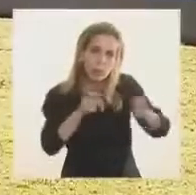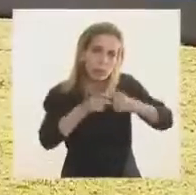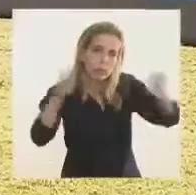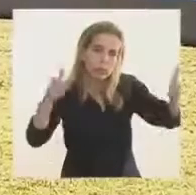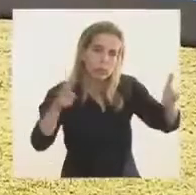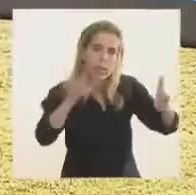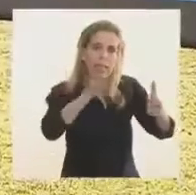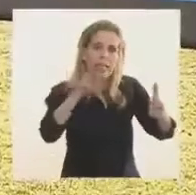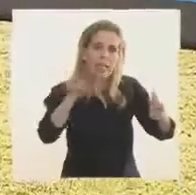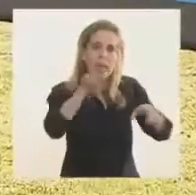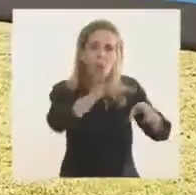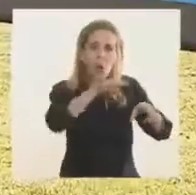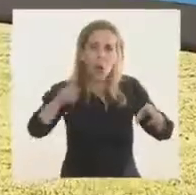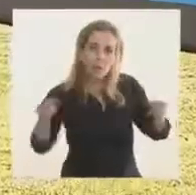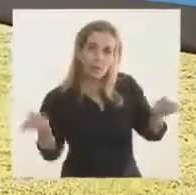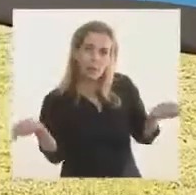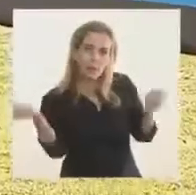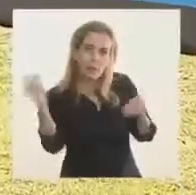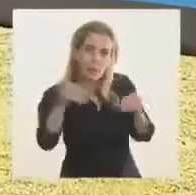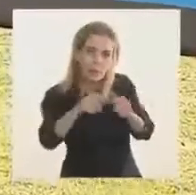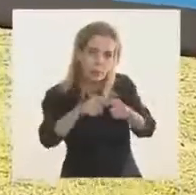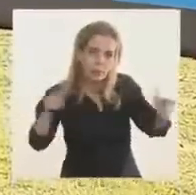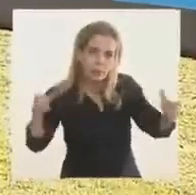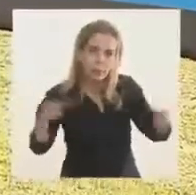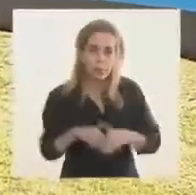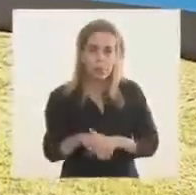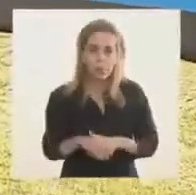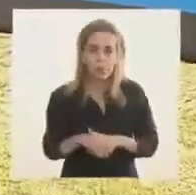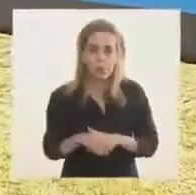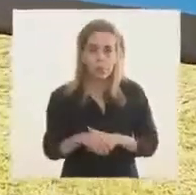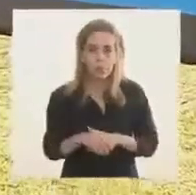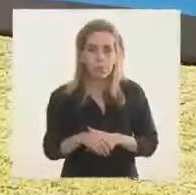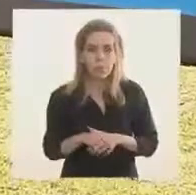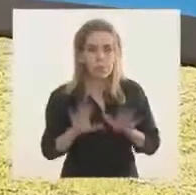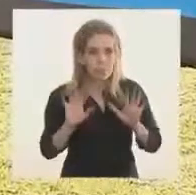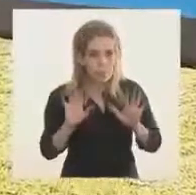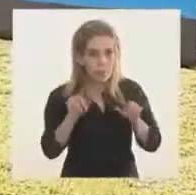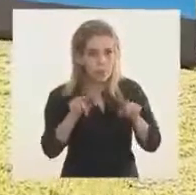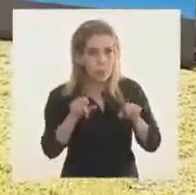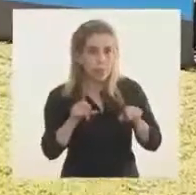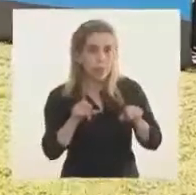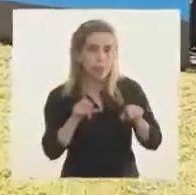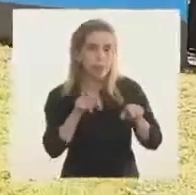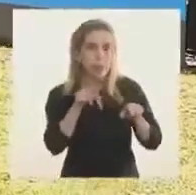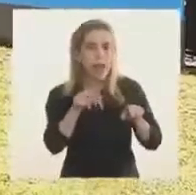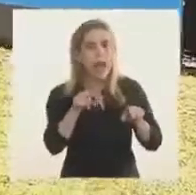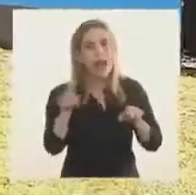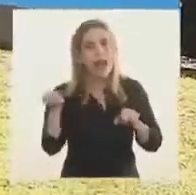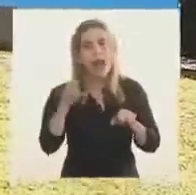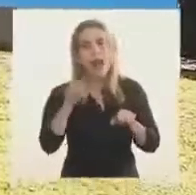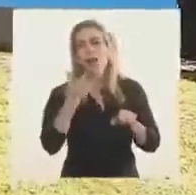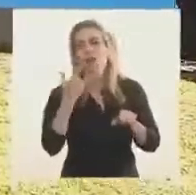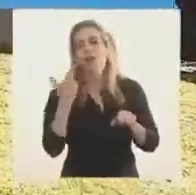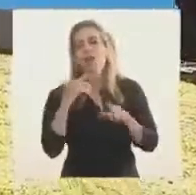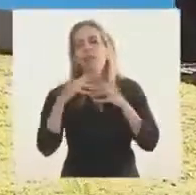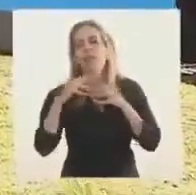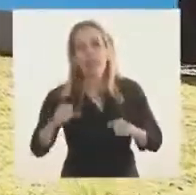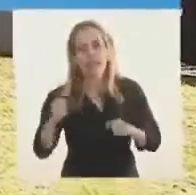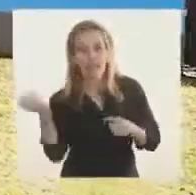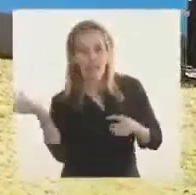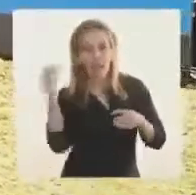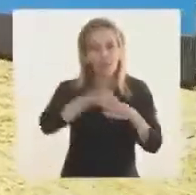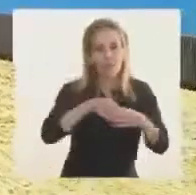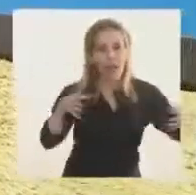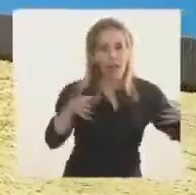camas más. Nos la vamos a quedar un tiempo más, si nos permite a la subsecretaria y al equipo.